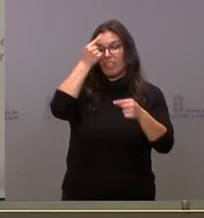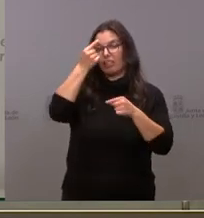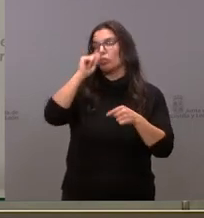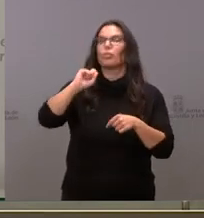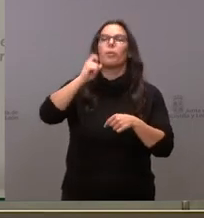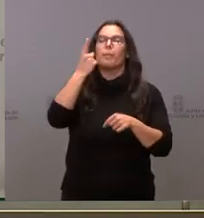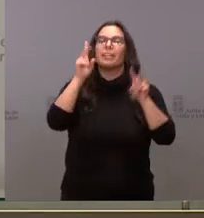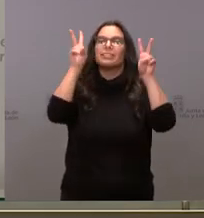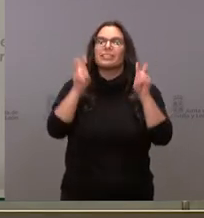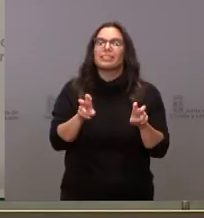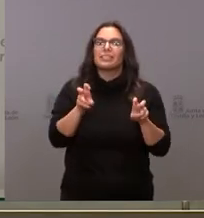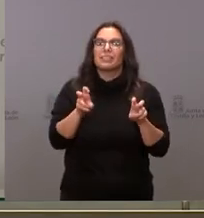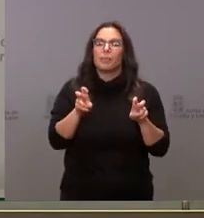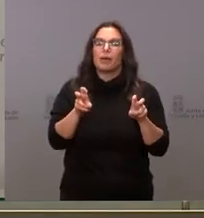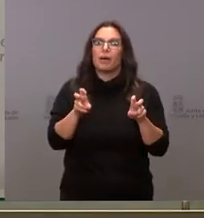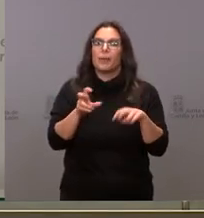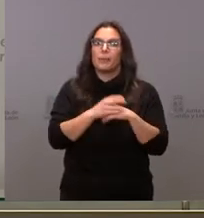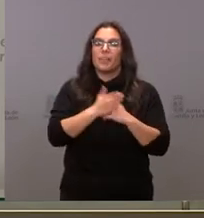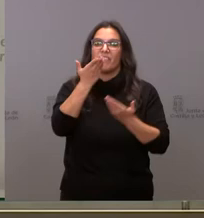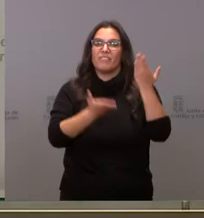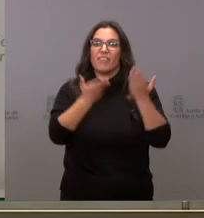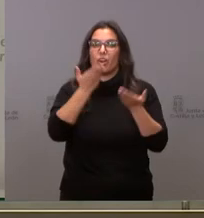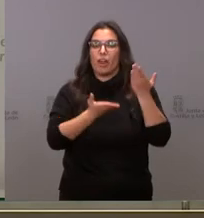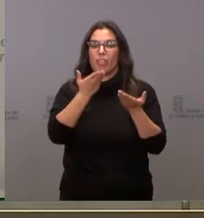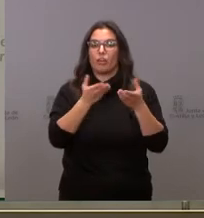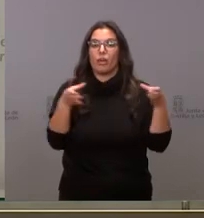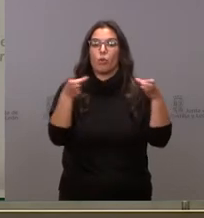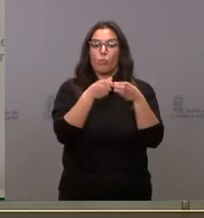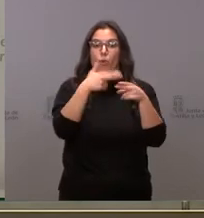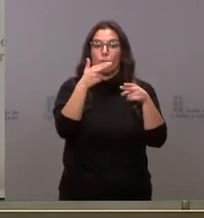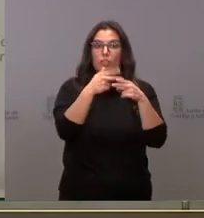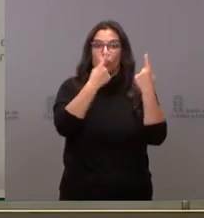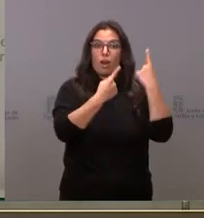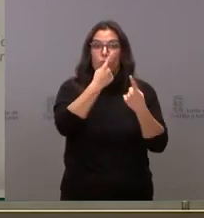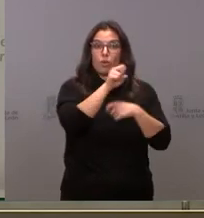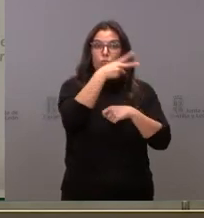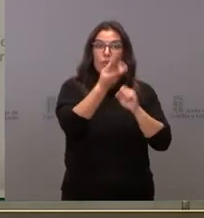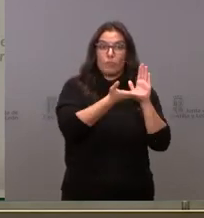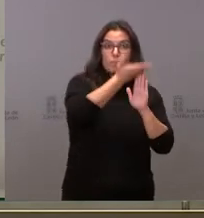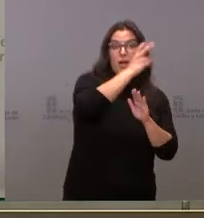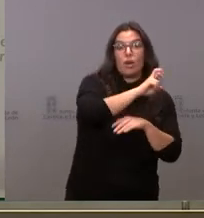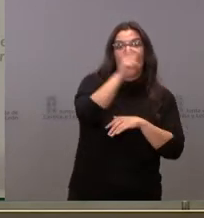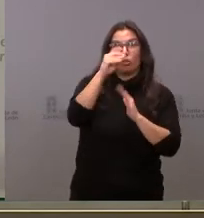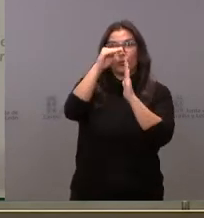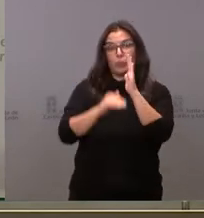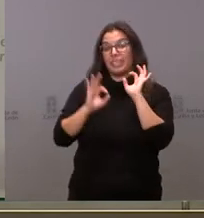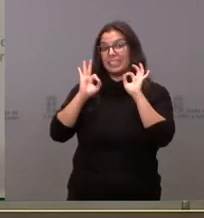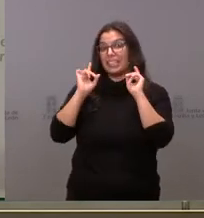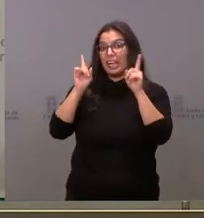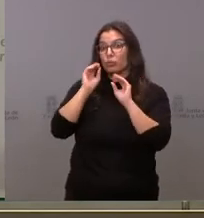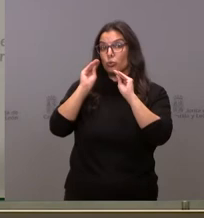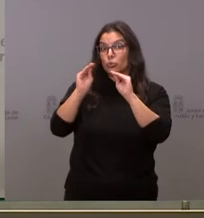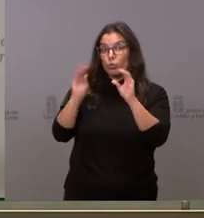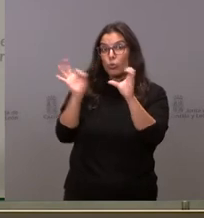en la relación de partidos que suben y partidos que bajan y en especial el suyo que se quedaría con un procurador en las cortes de